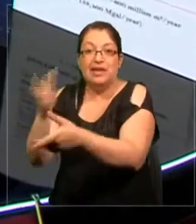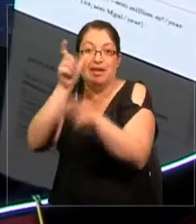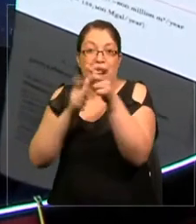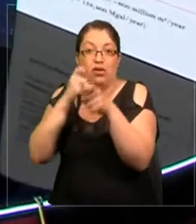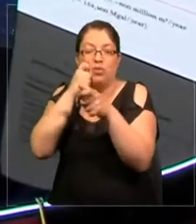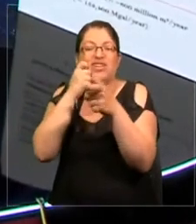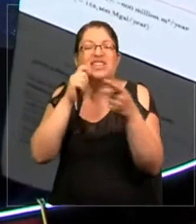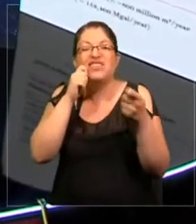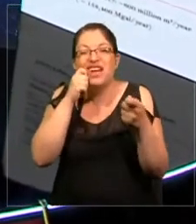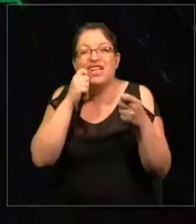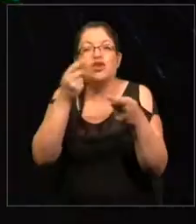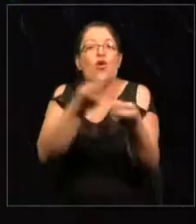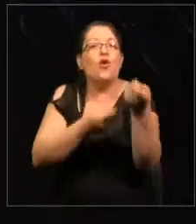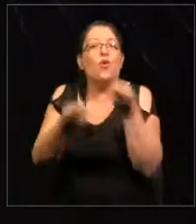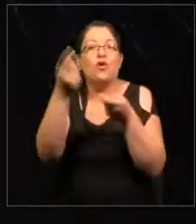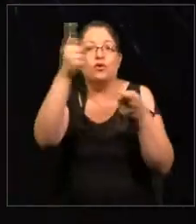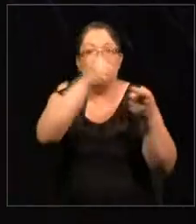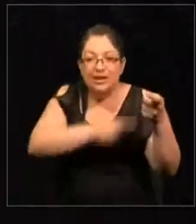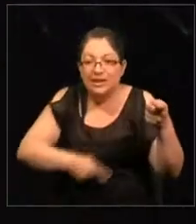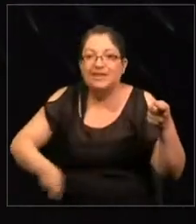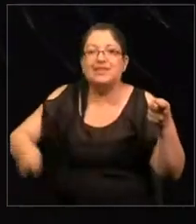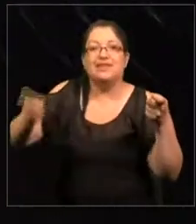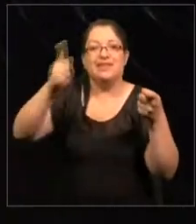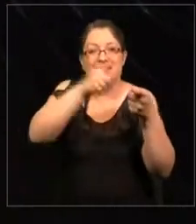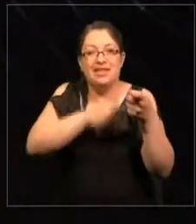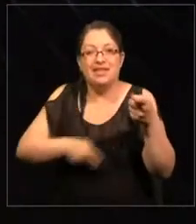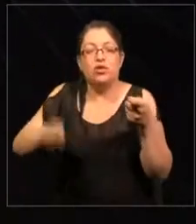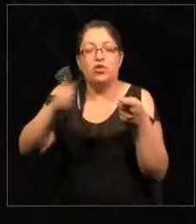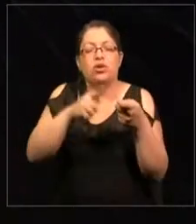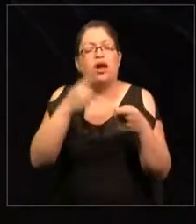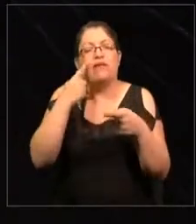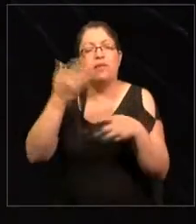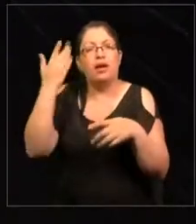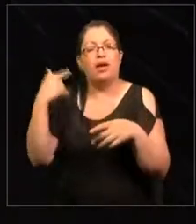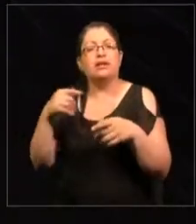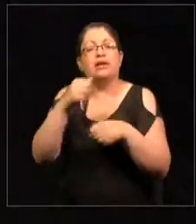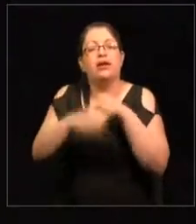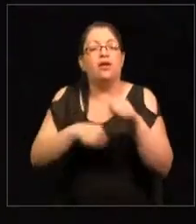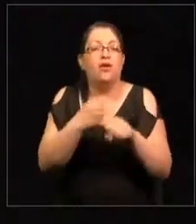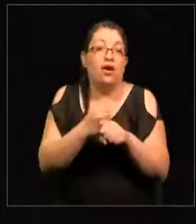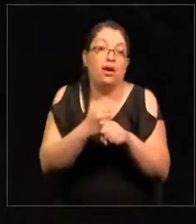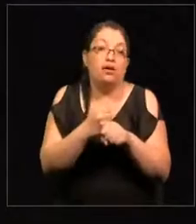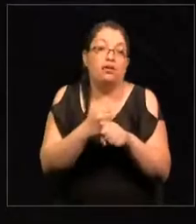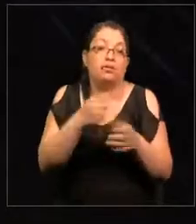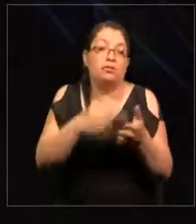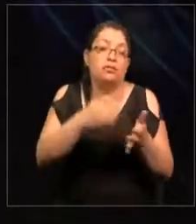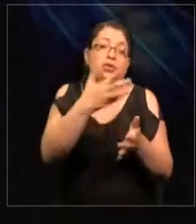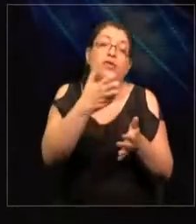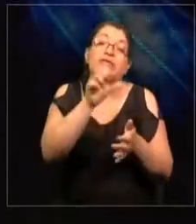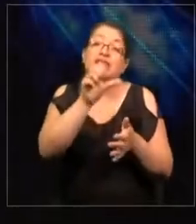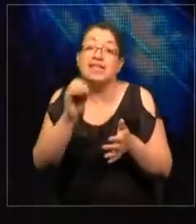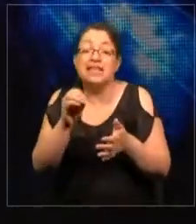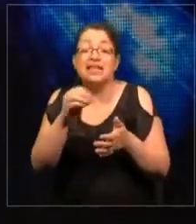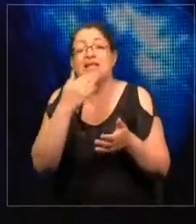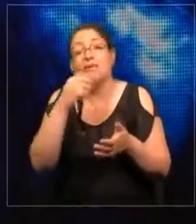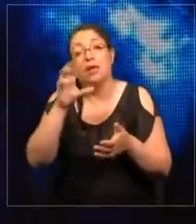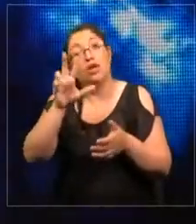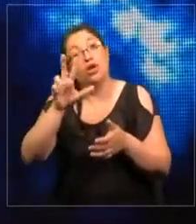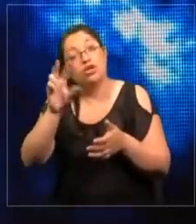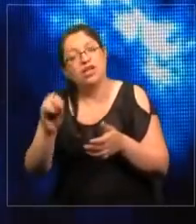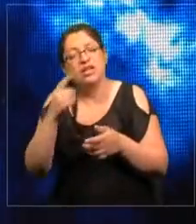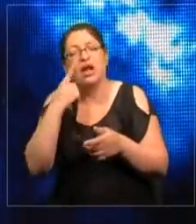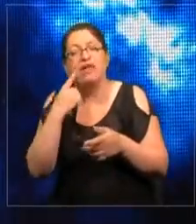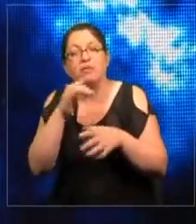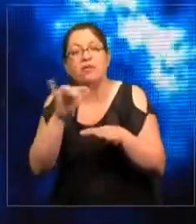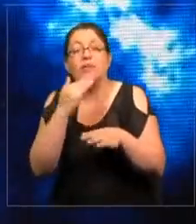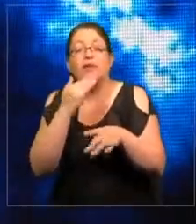La tercera manera, porque vimos los años 60 y los 80, luego viene la desalinización. Desde